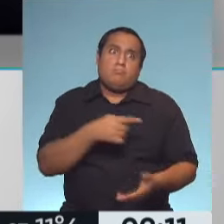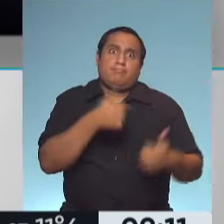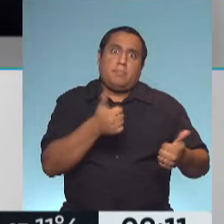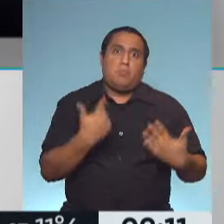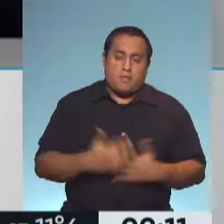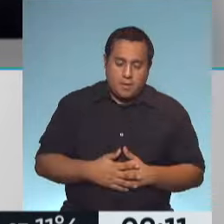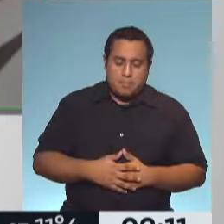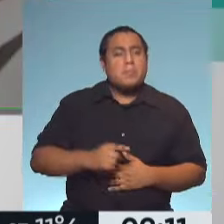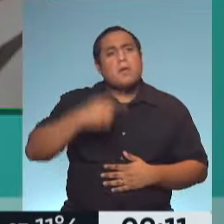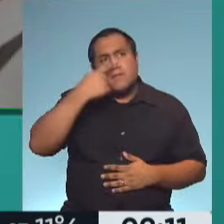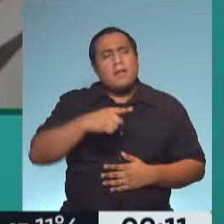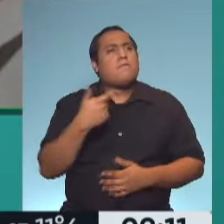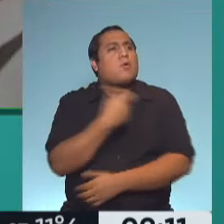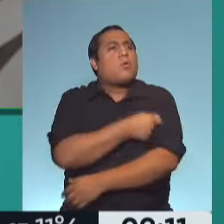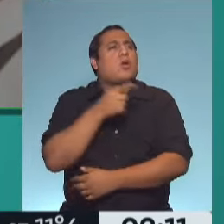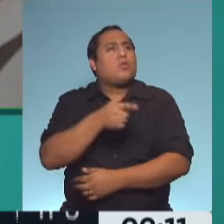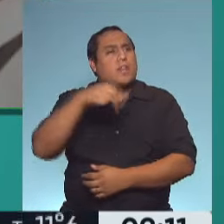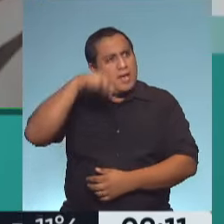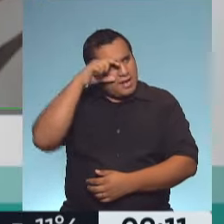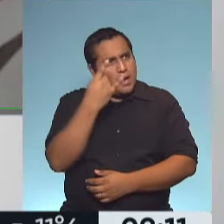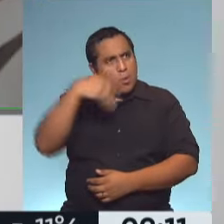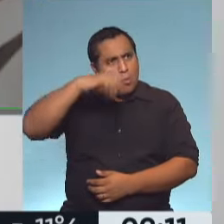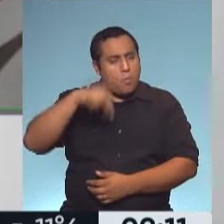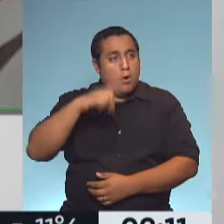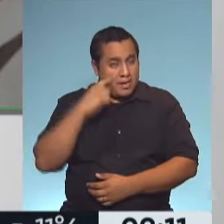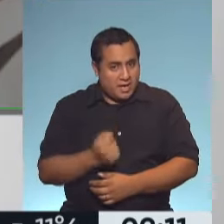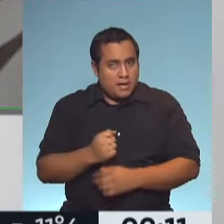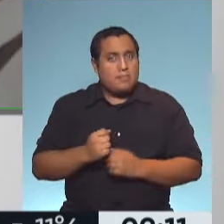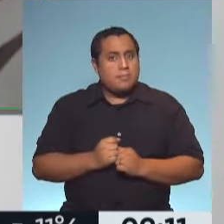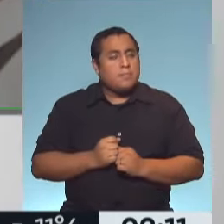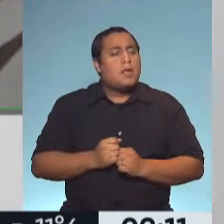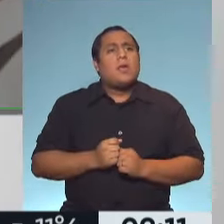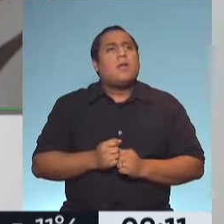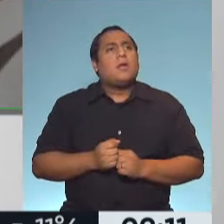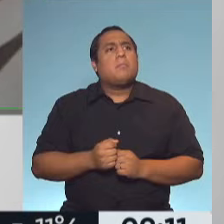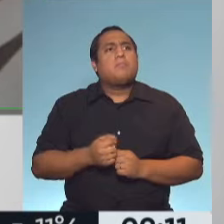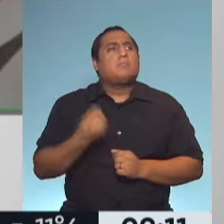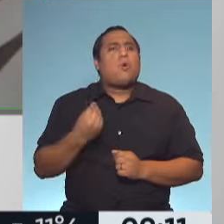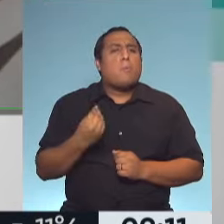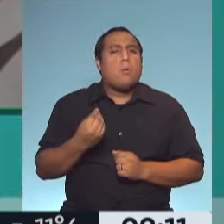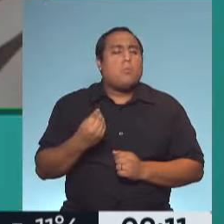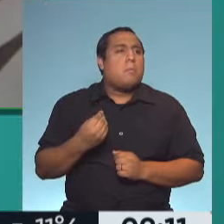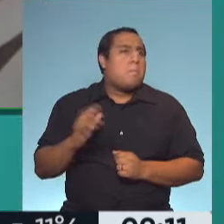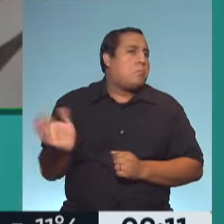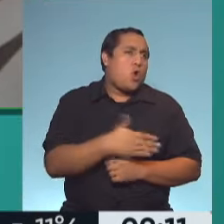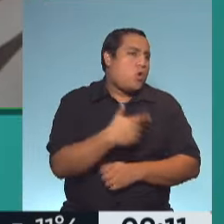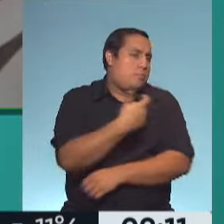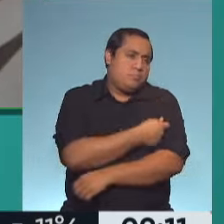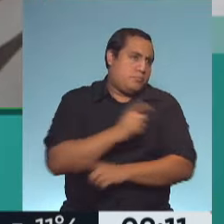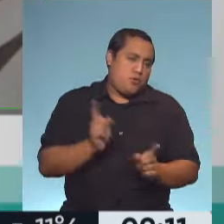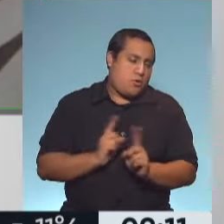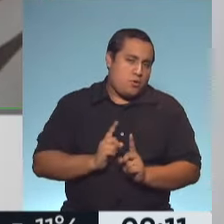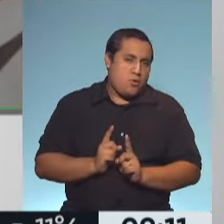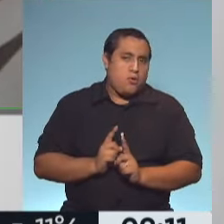cosita más. La de la neumonía, la vacuna contra la neumonía. ¿Qué indicación tiene? Porque no se coloca para todo el mundo, tampoco